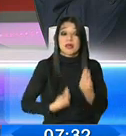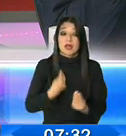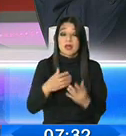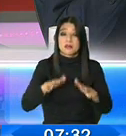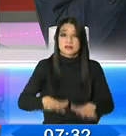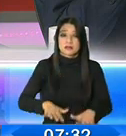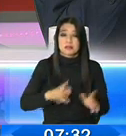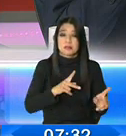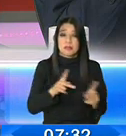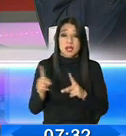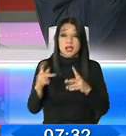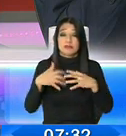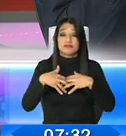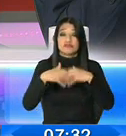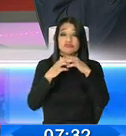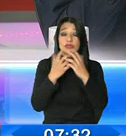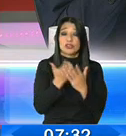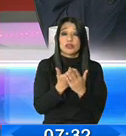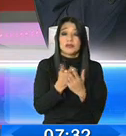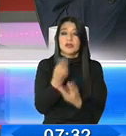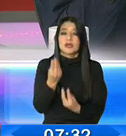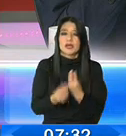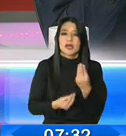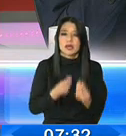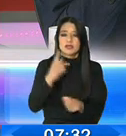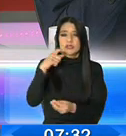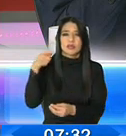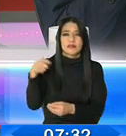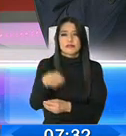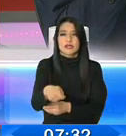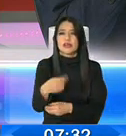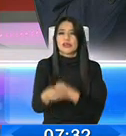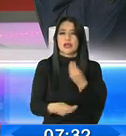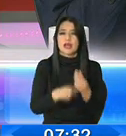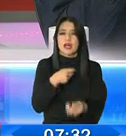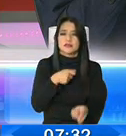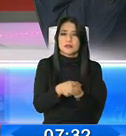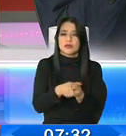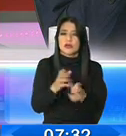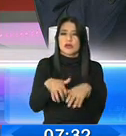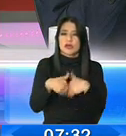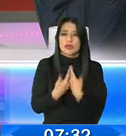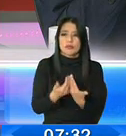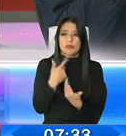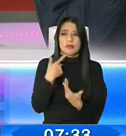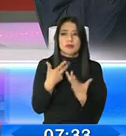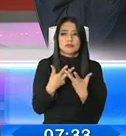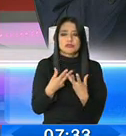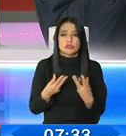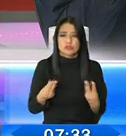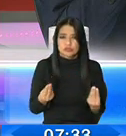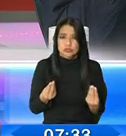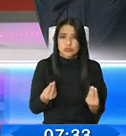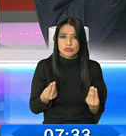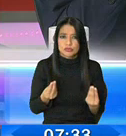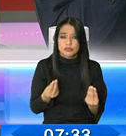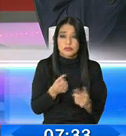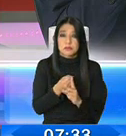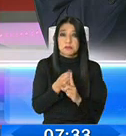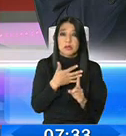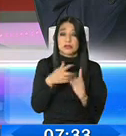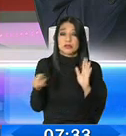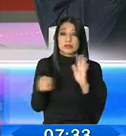cuáles son los planes de reactivación, cuál va a ser el aporte del gobierno nacional para enfrentar y paliar los impactos